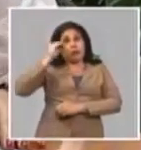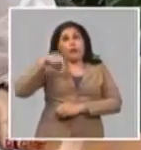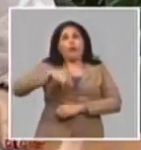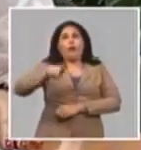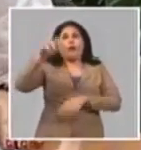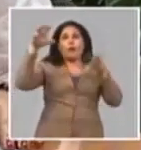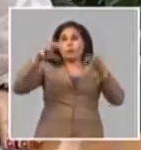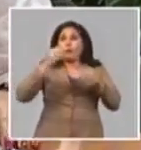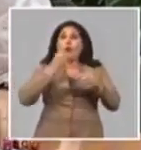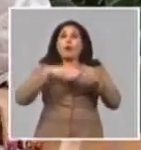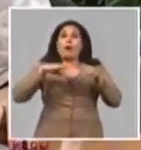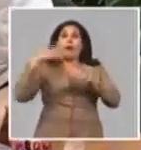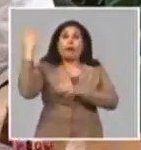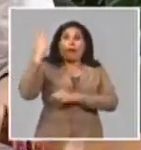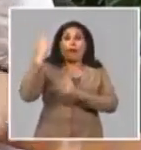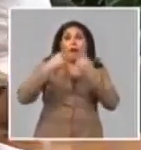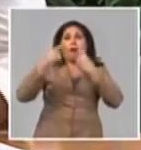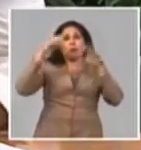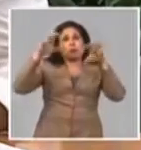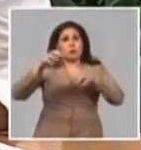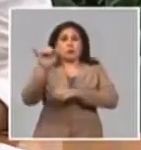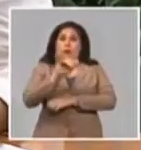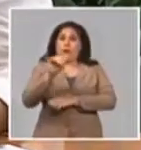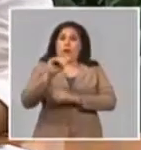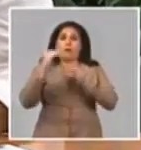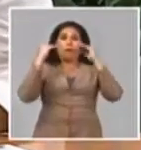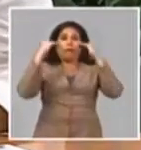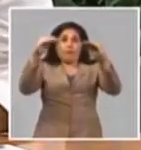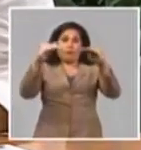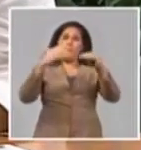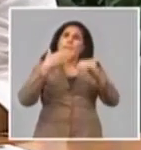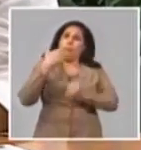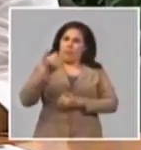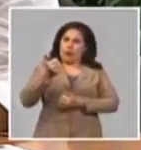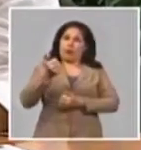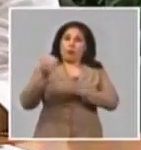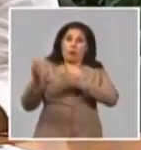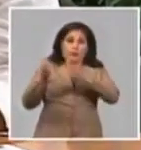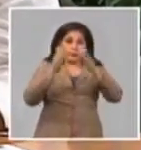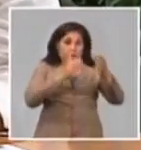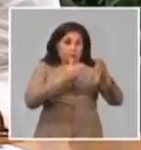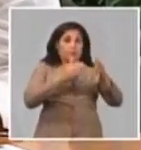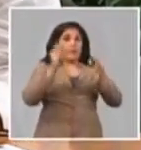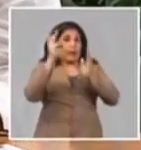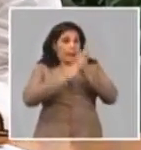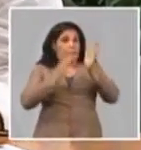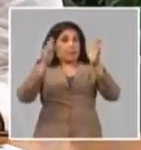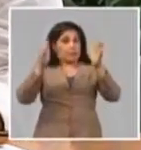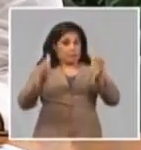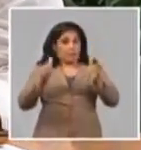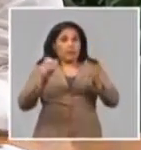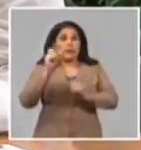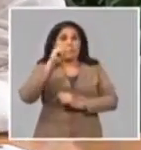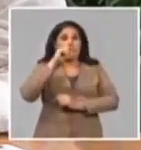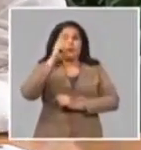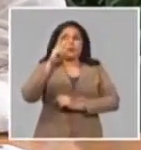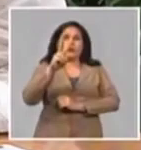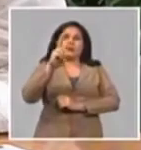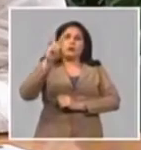también decía la Ministra. Nosotros, hay que decir que en el trimestre se han terminado